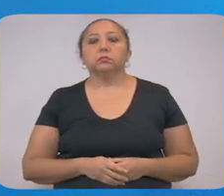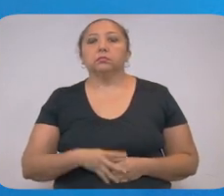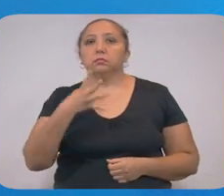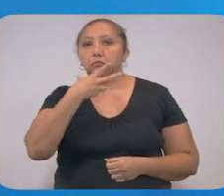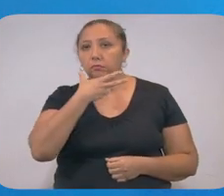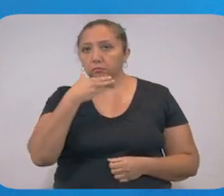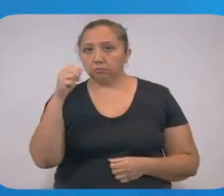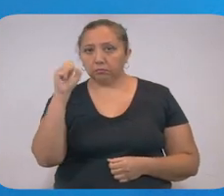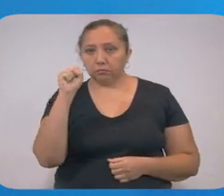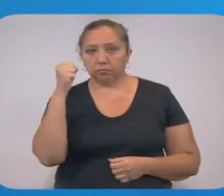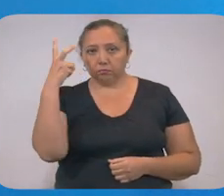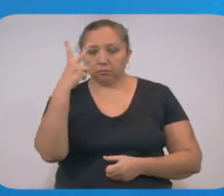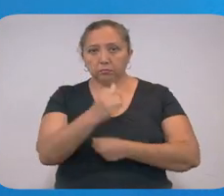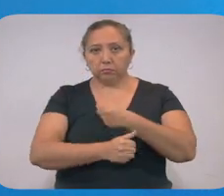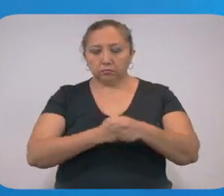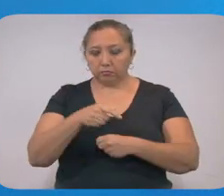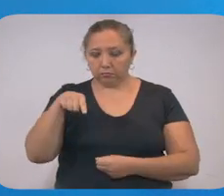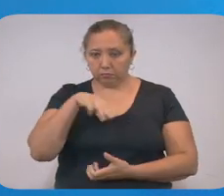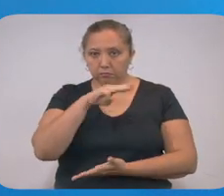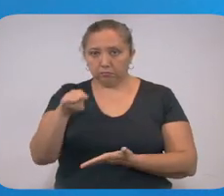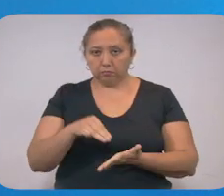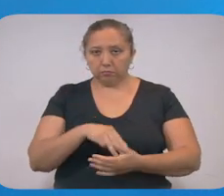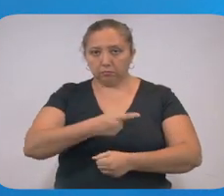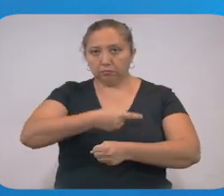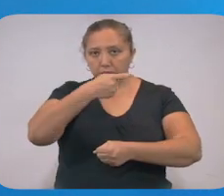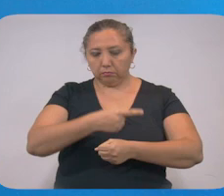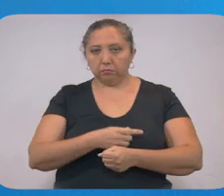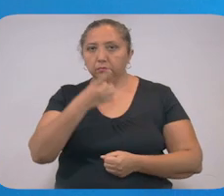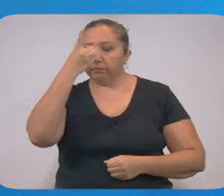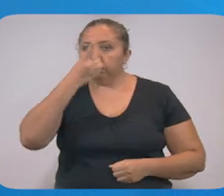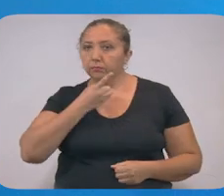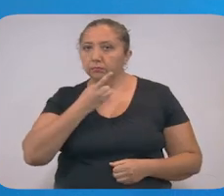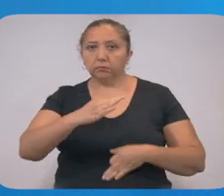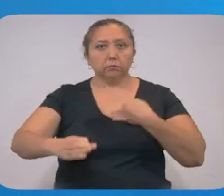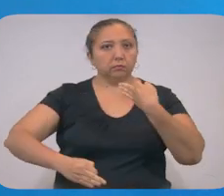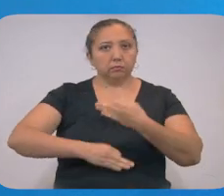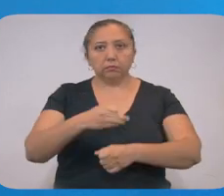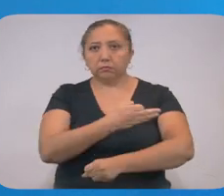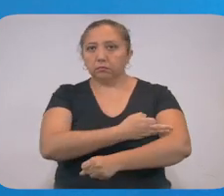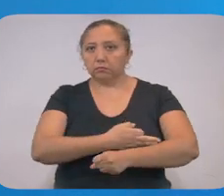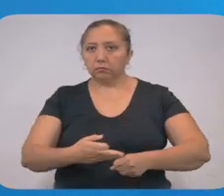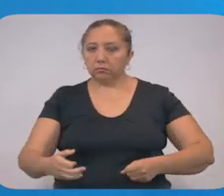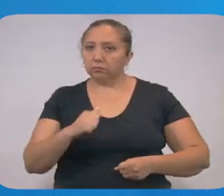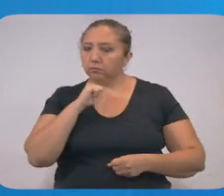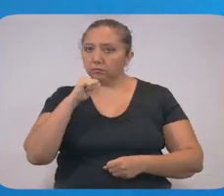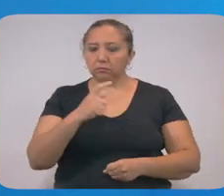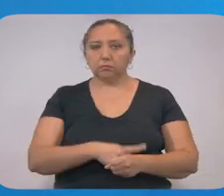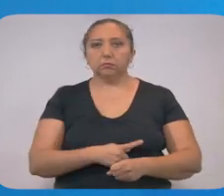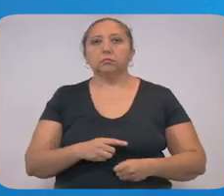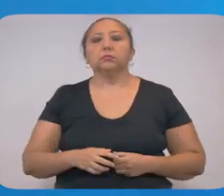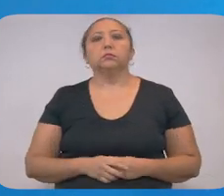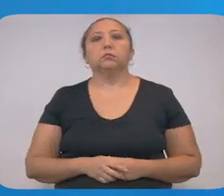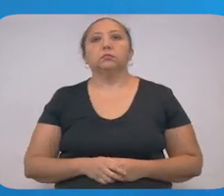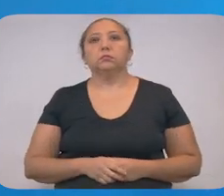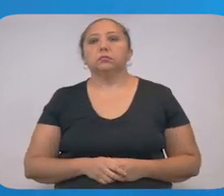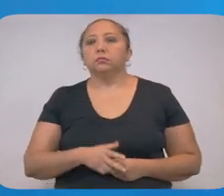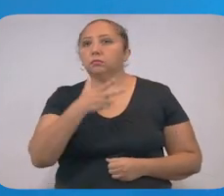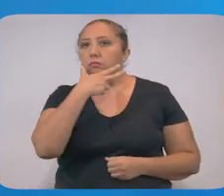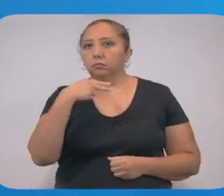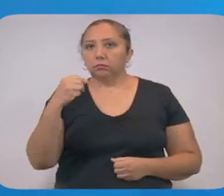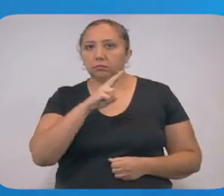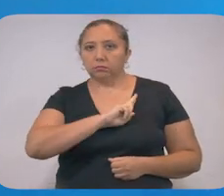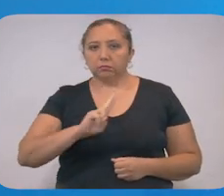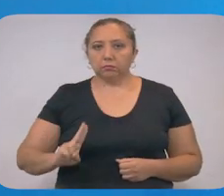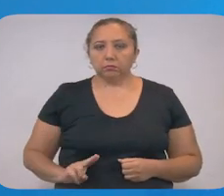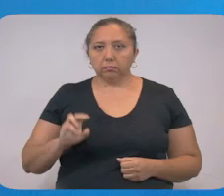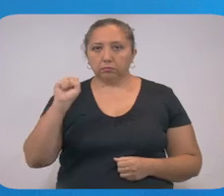Hombre de 62 años de Mérida, con hipertensión y diabetes, todos sus contactos se reportan asintomáticos. Hombre